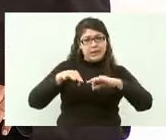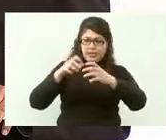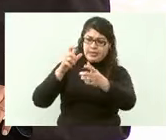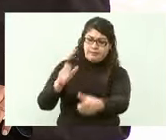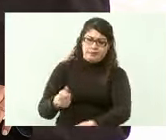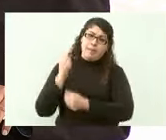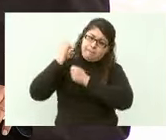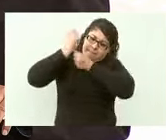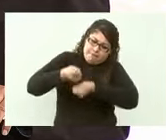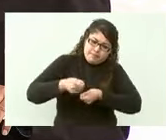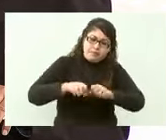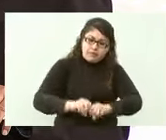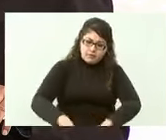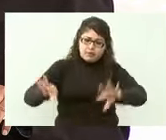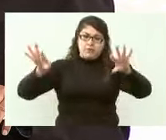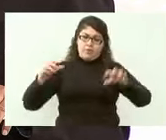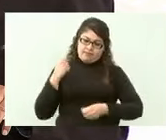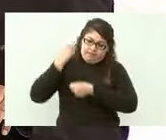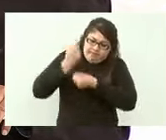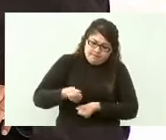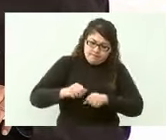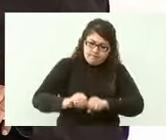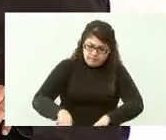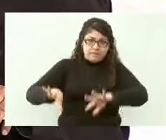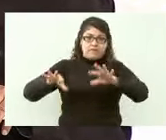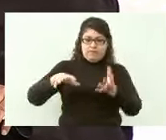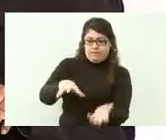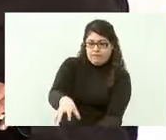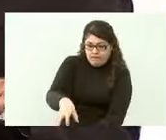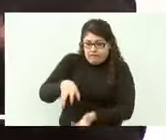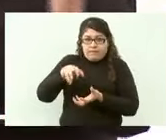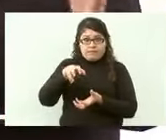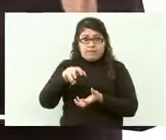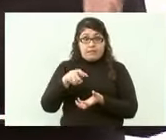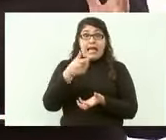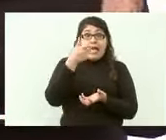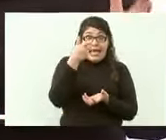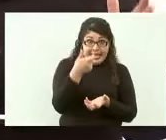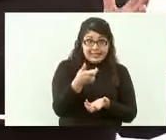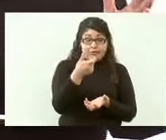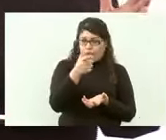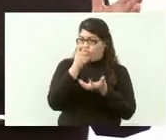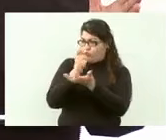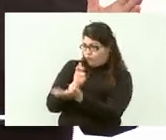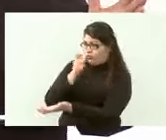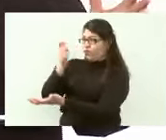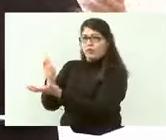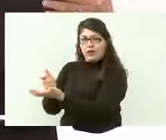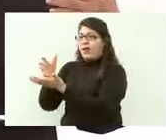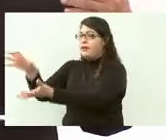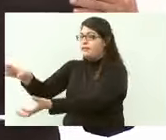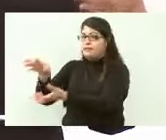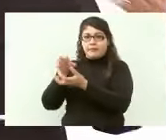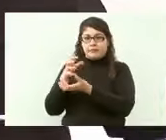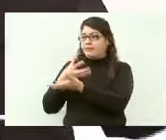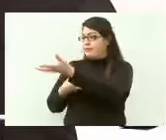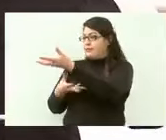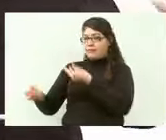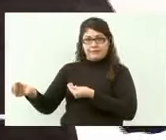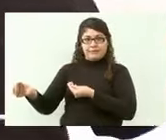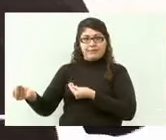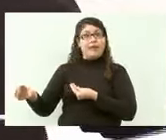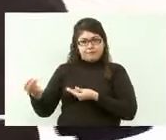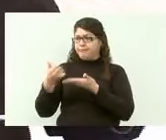del país pero en el caso de que el marco legal no nos alcance porque con la